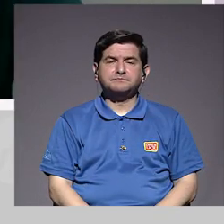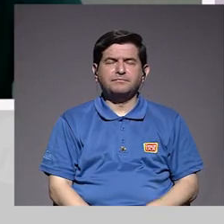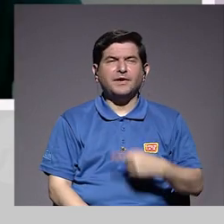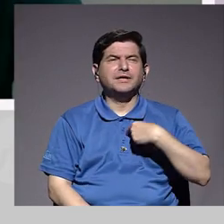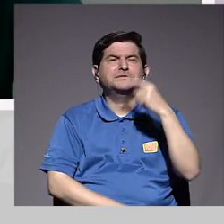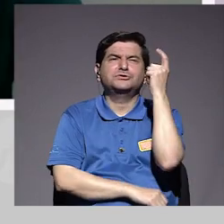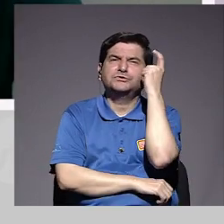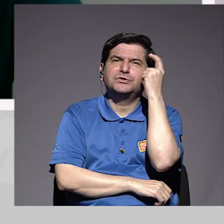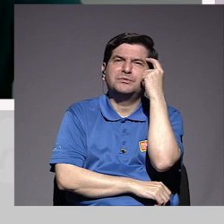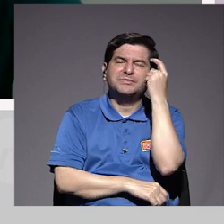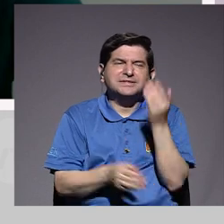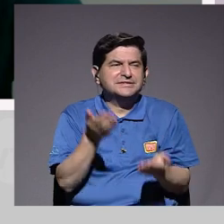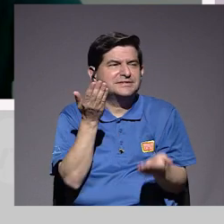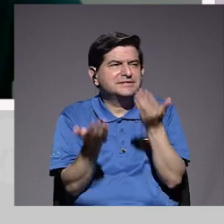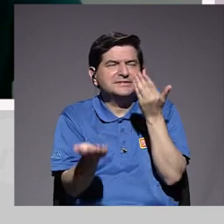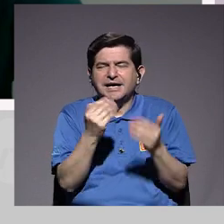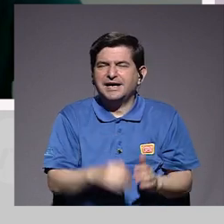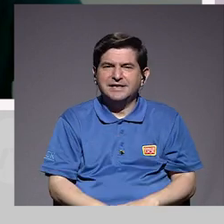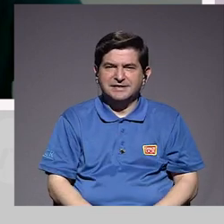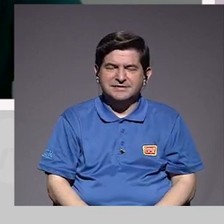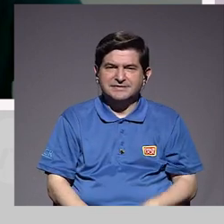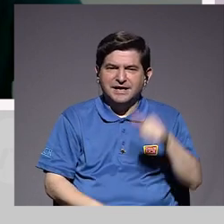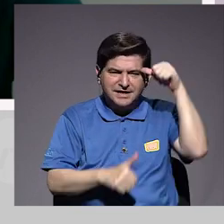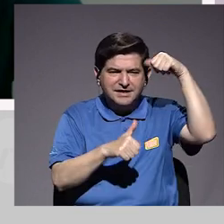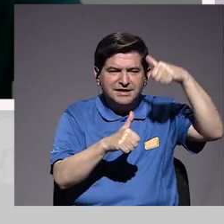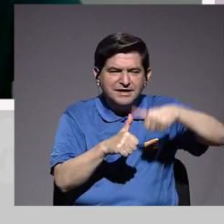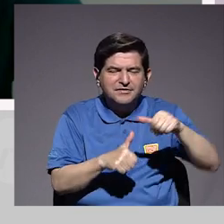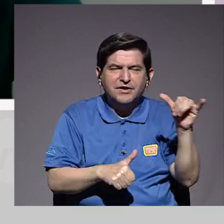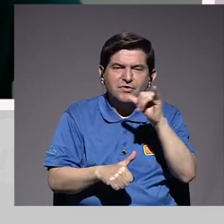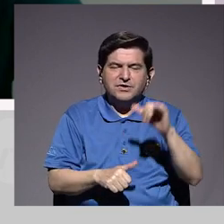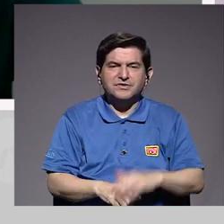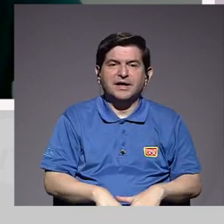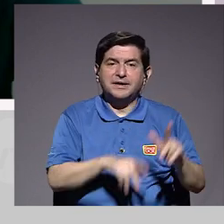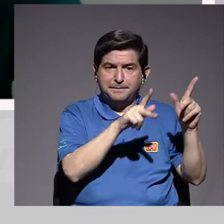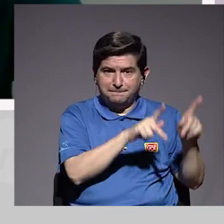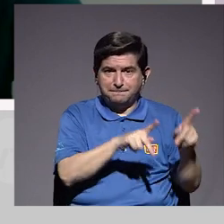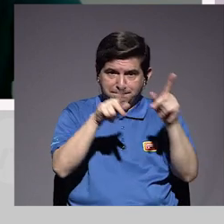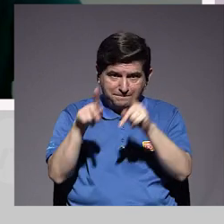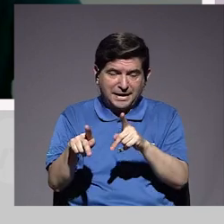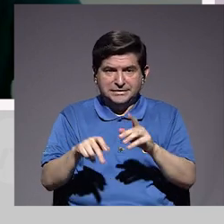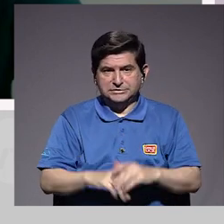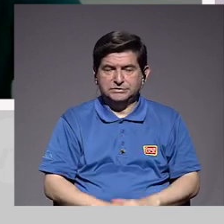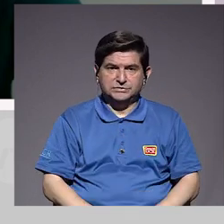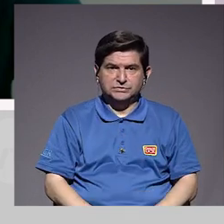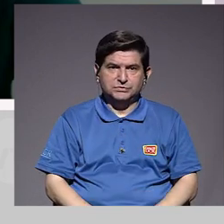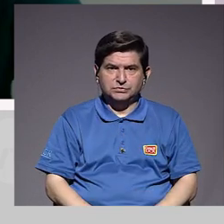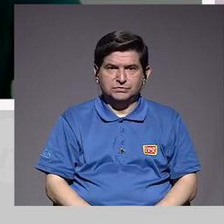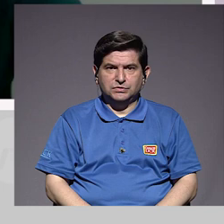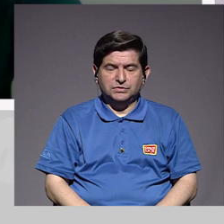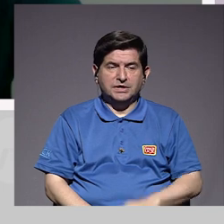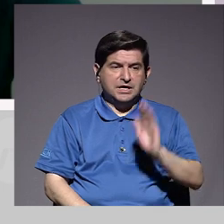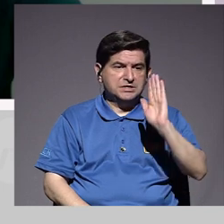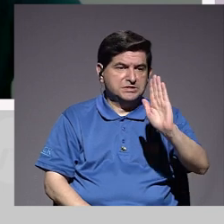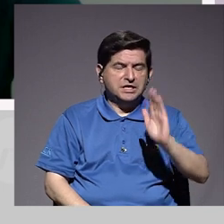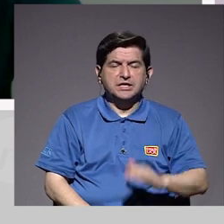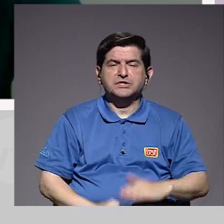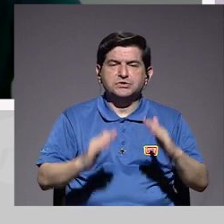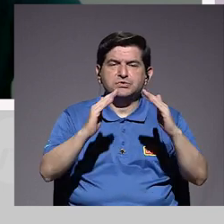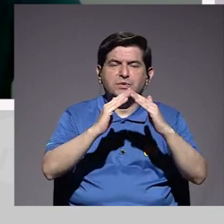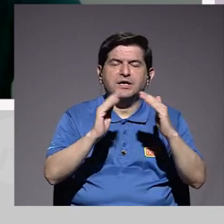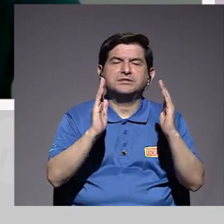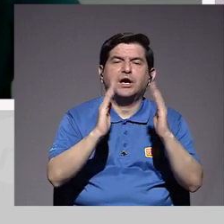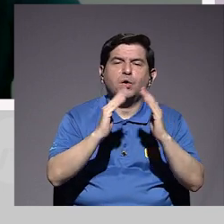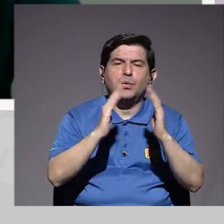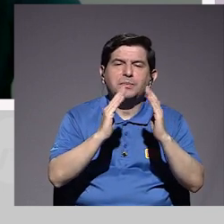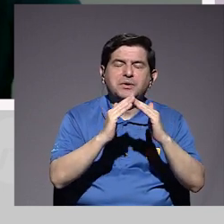Doctora, estaba pensando, tal vez como recordar, ¿verdad? Igual las personas que están en su casa, o sea, que